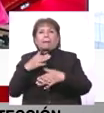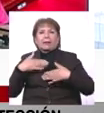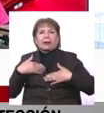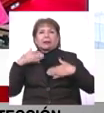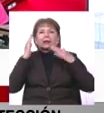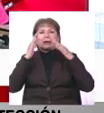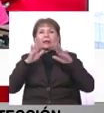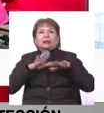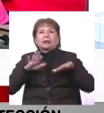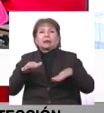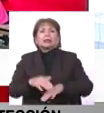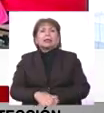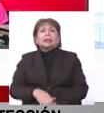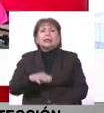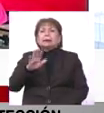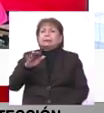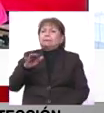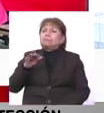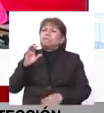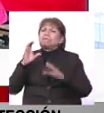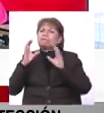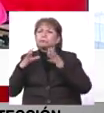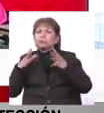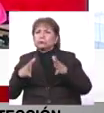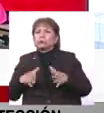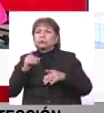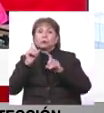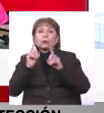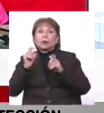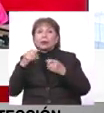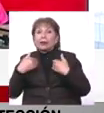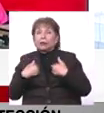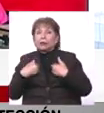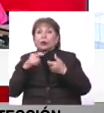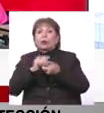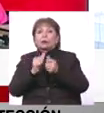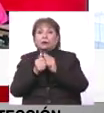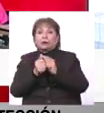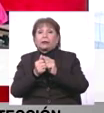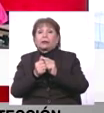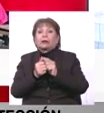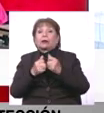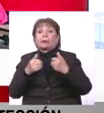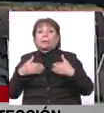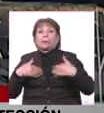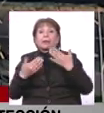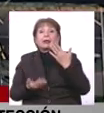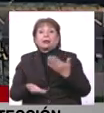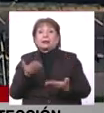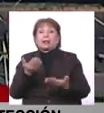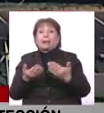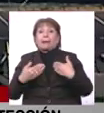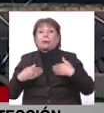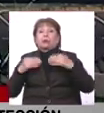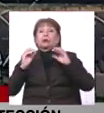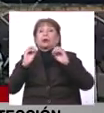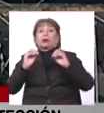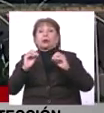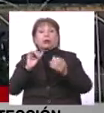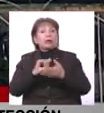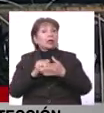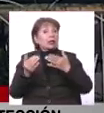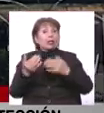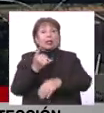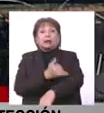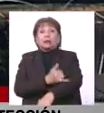atender a estos niños. Congresista, entonces, teniendo esta modificatoria, quizás contribuiría para la